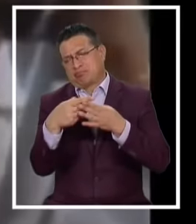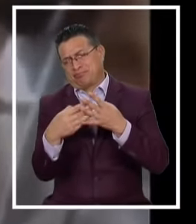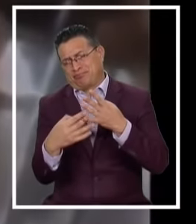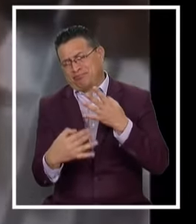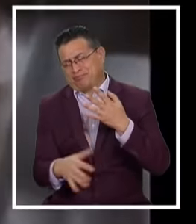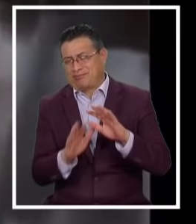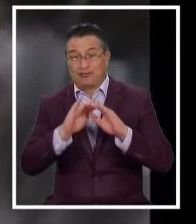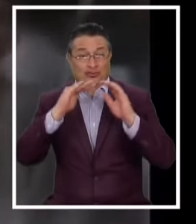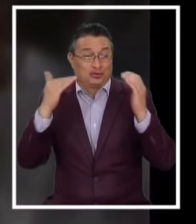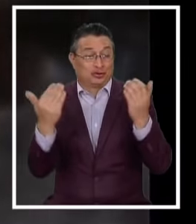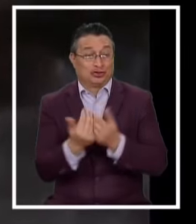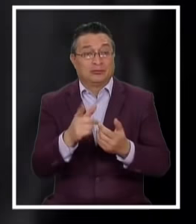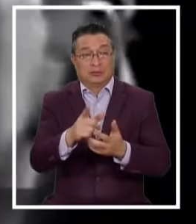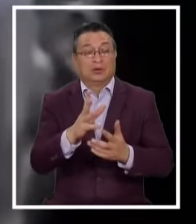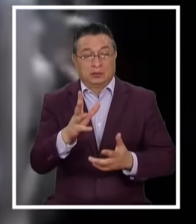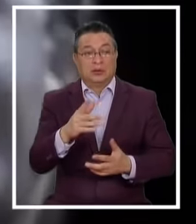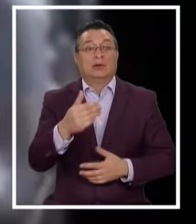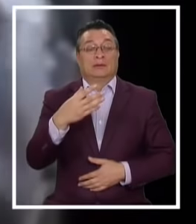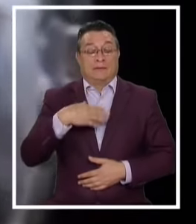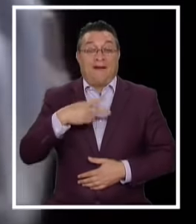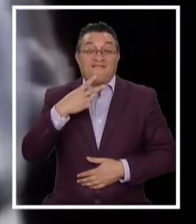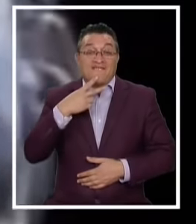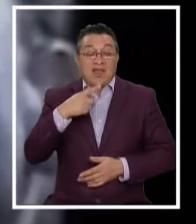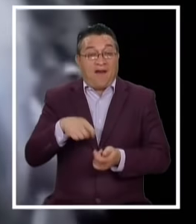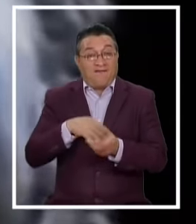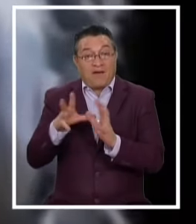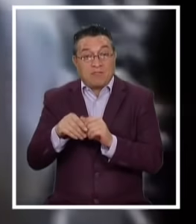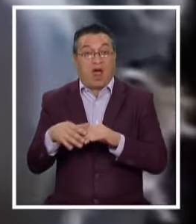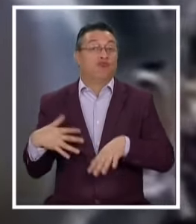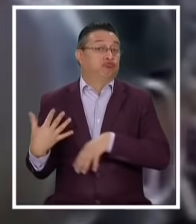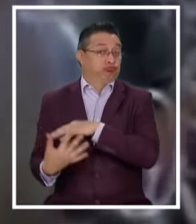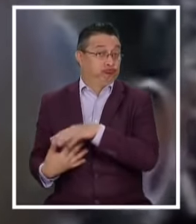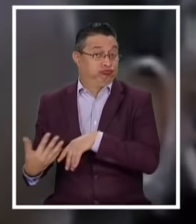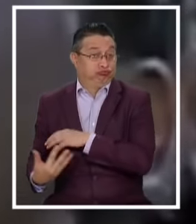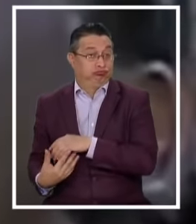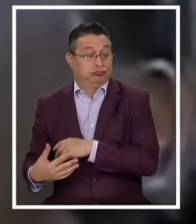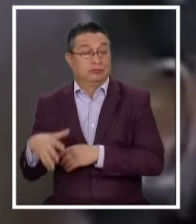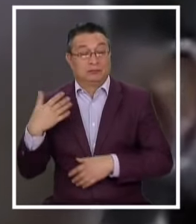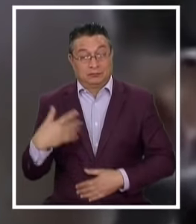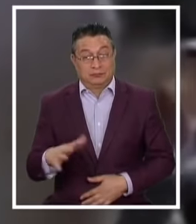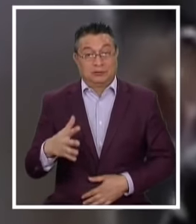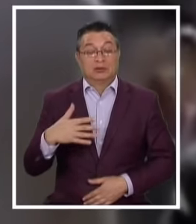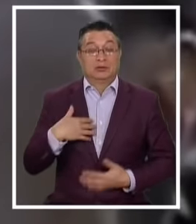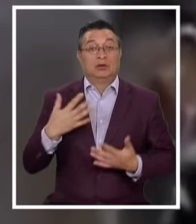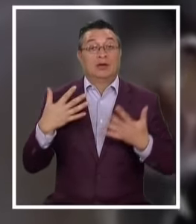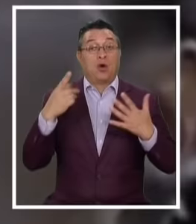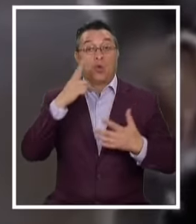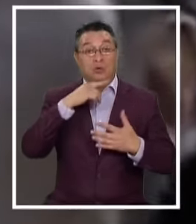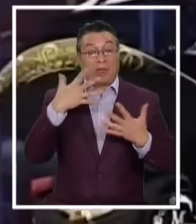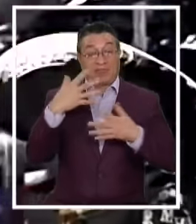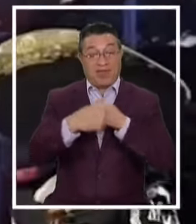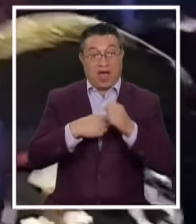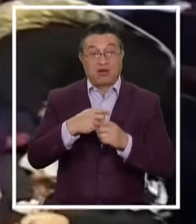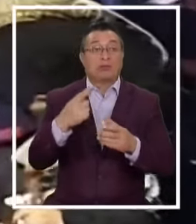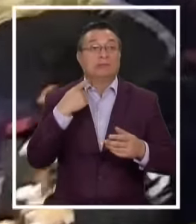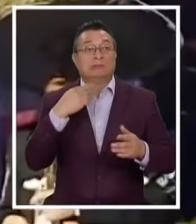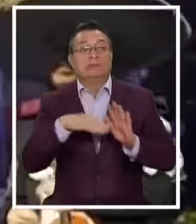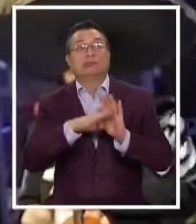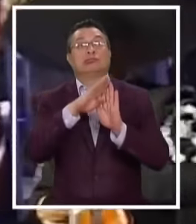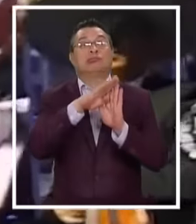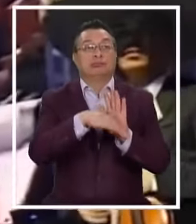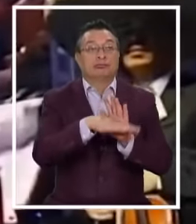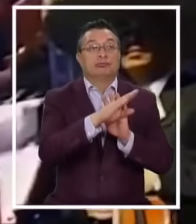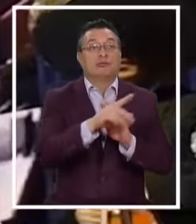Todo marcado Por una íntima Y tormentosa vida familiar Esta última década Ha sido un periodo errático En la vida del astro mexicano